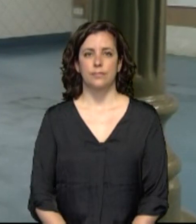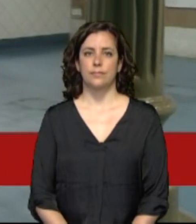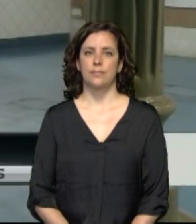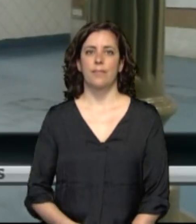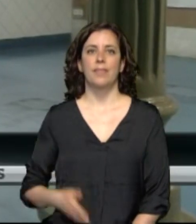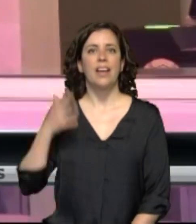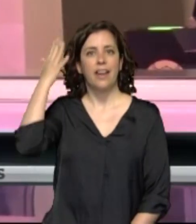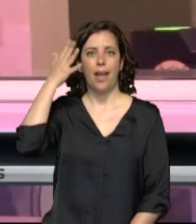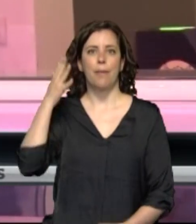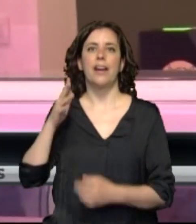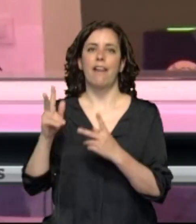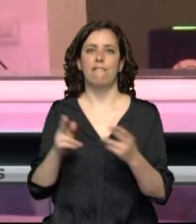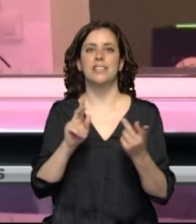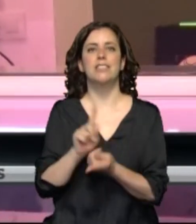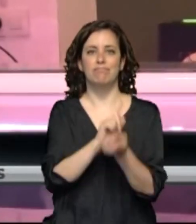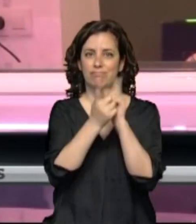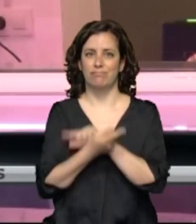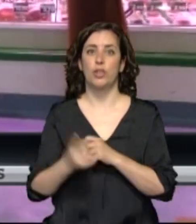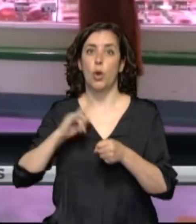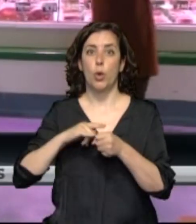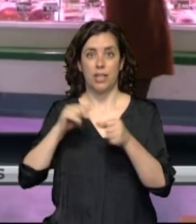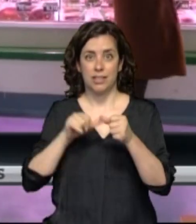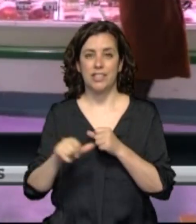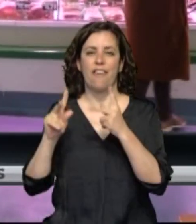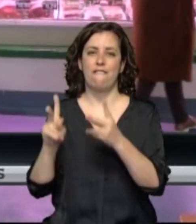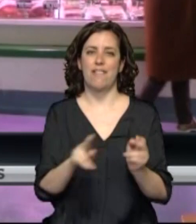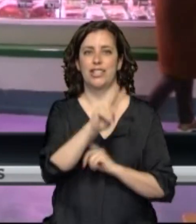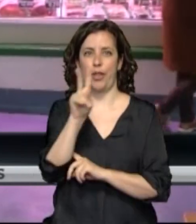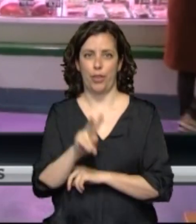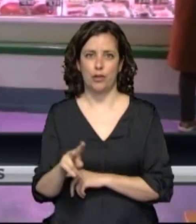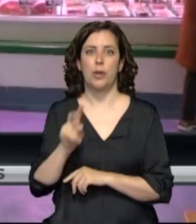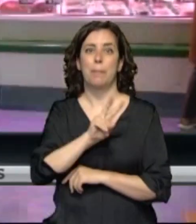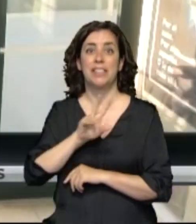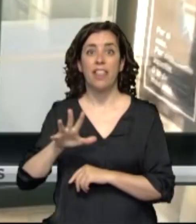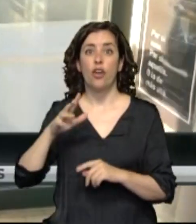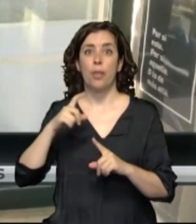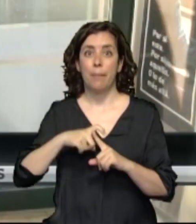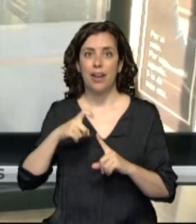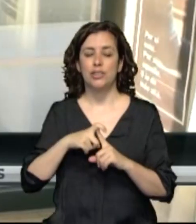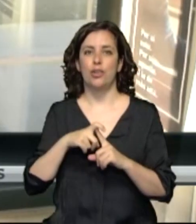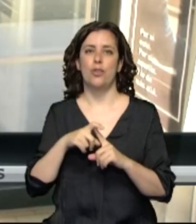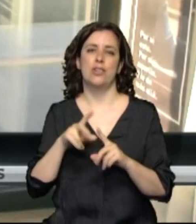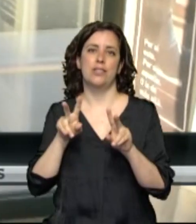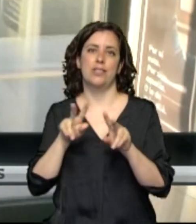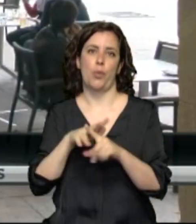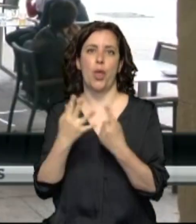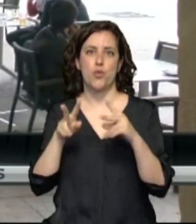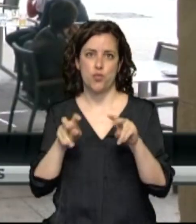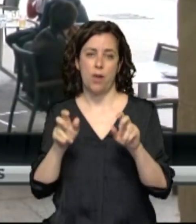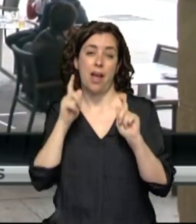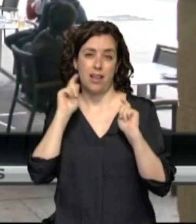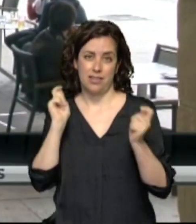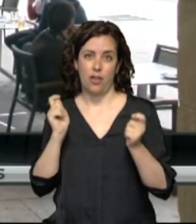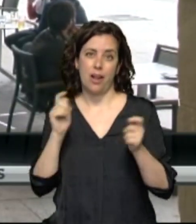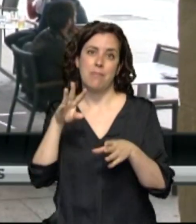Navarra pasa de fase y el lunes estará en la 2. El 25 de mayo estaremos en un nuevo escenario del estado de alarma que incluye